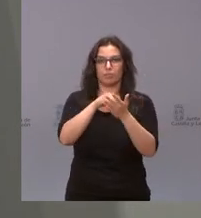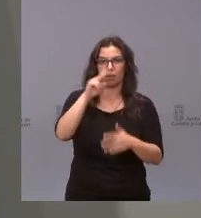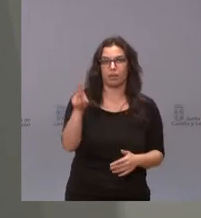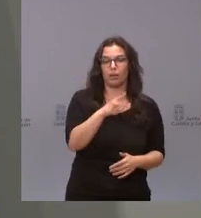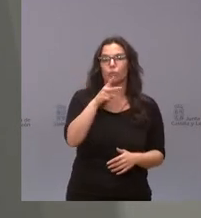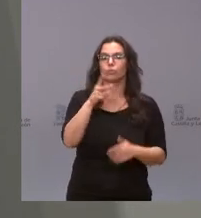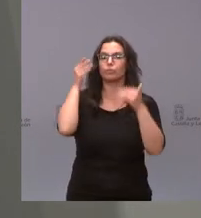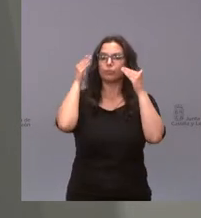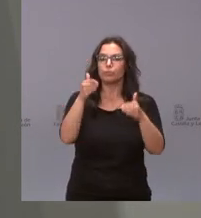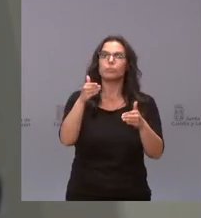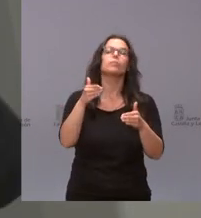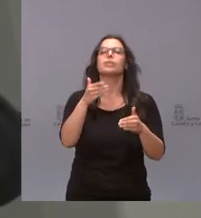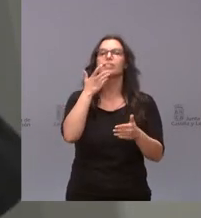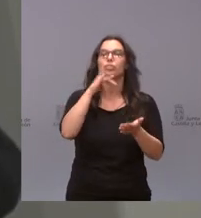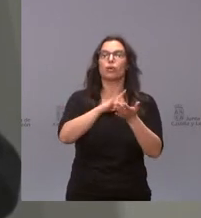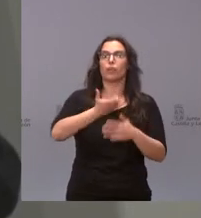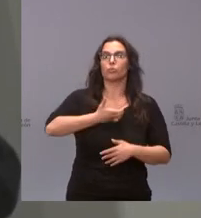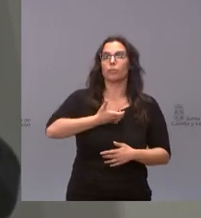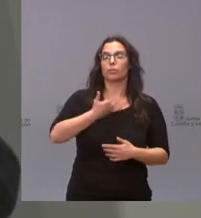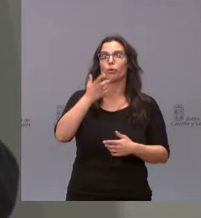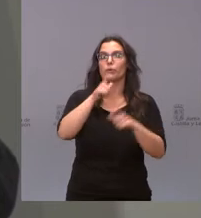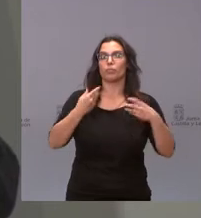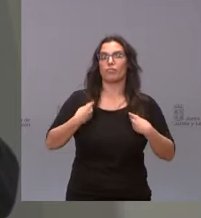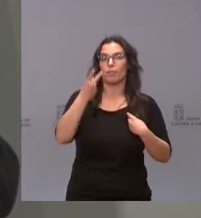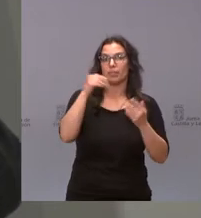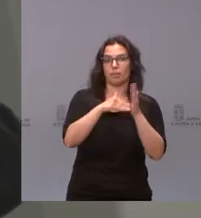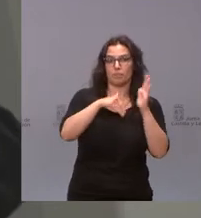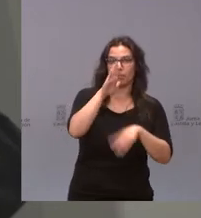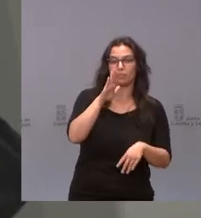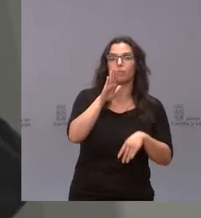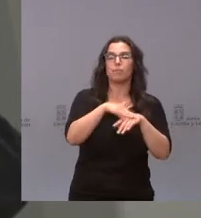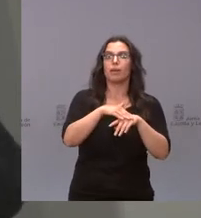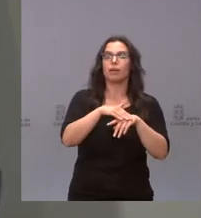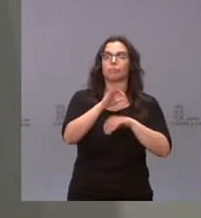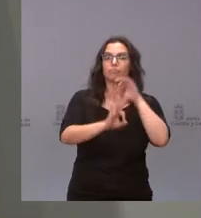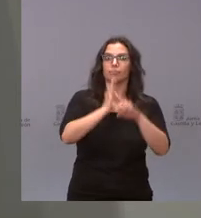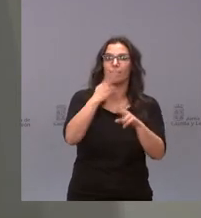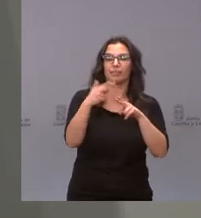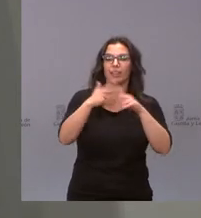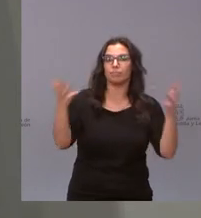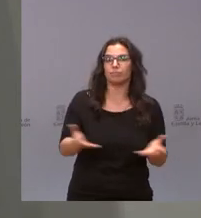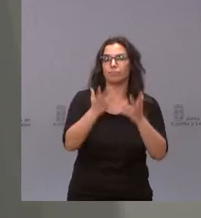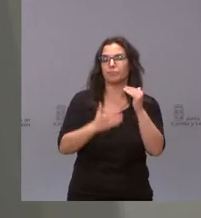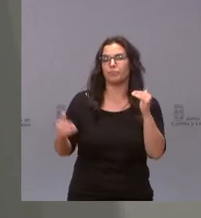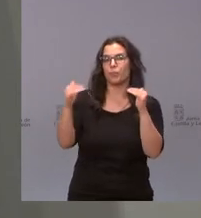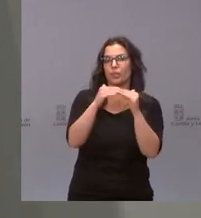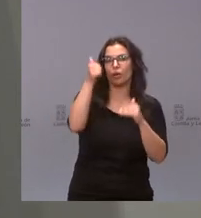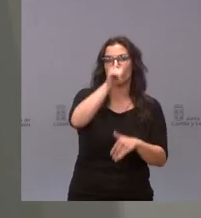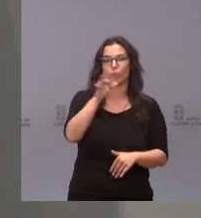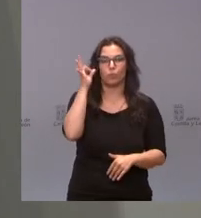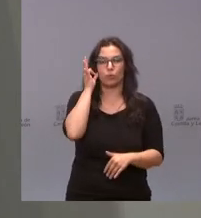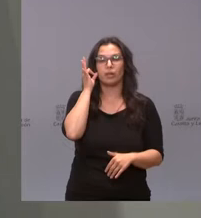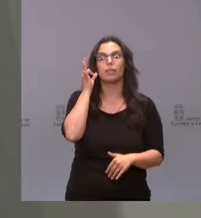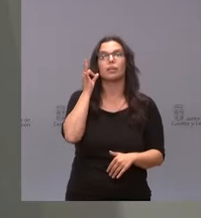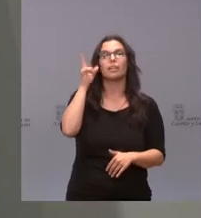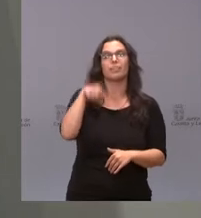a entidades locales de más de 20.000 habitantes para la realización de actividades de promoción de la igualdad entre mujeres y hombres